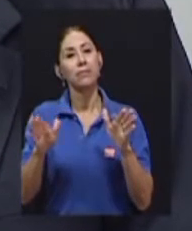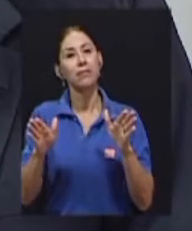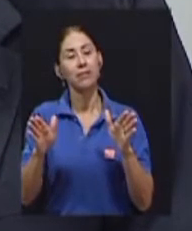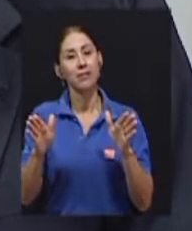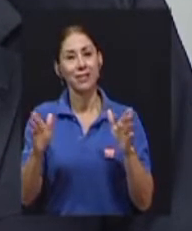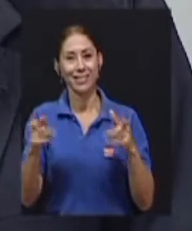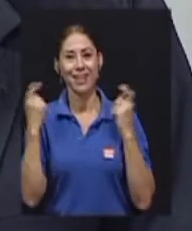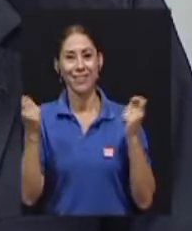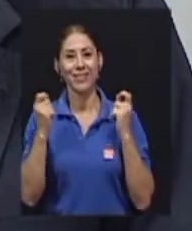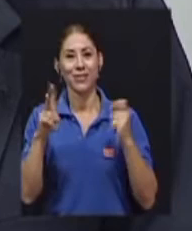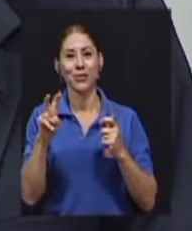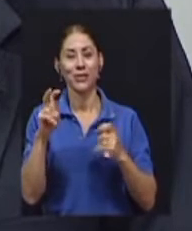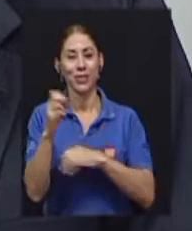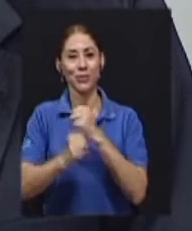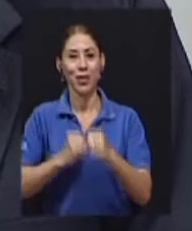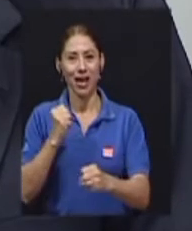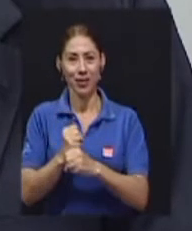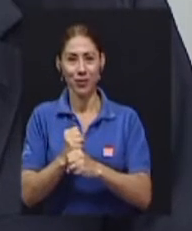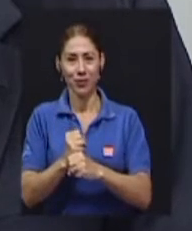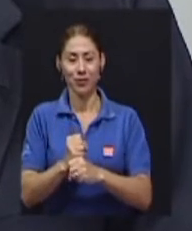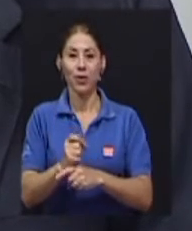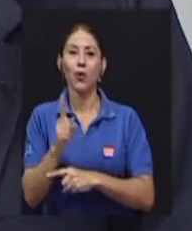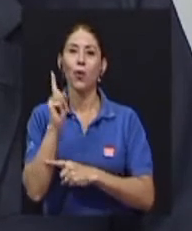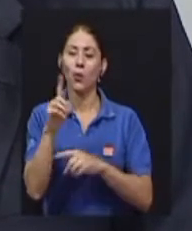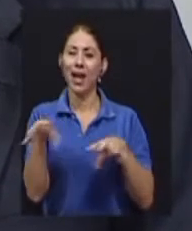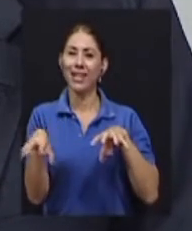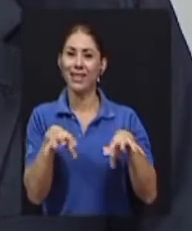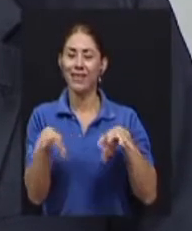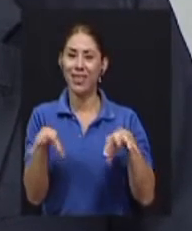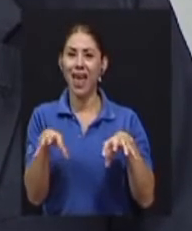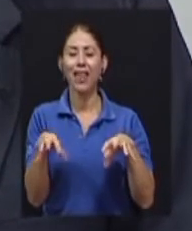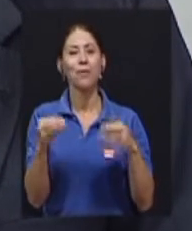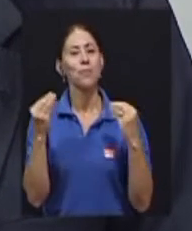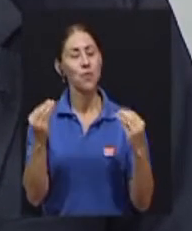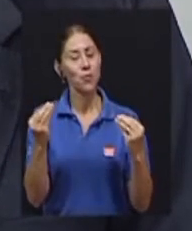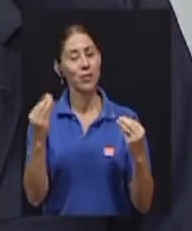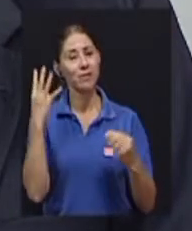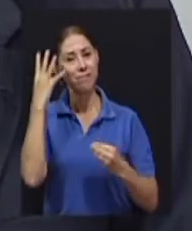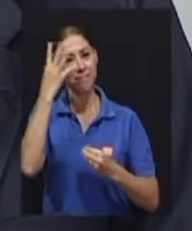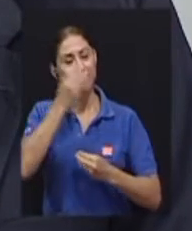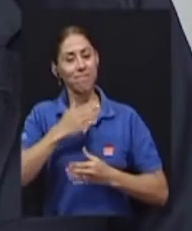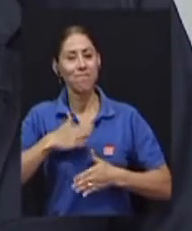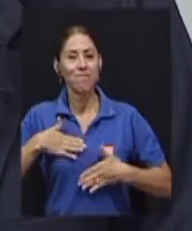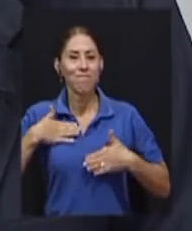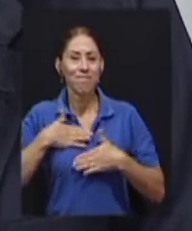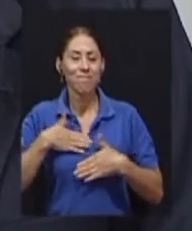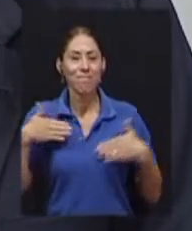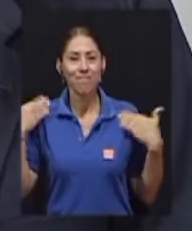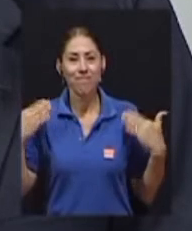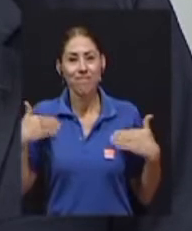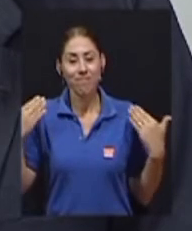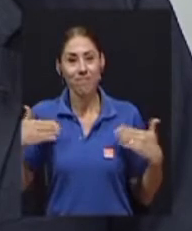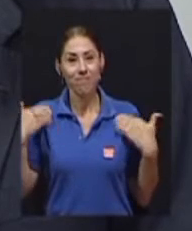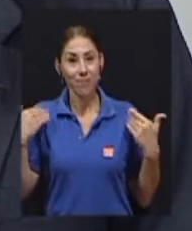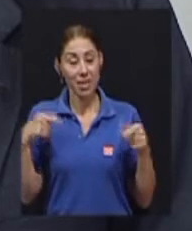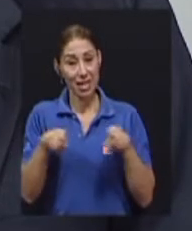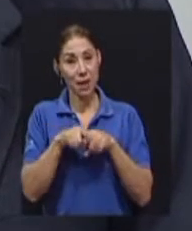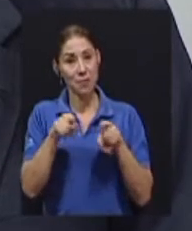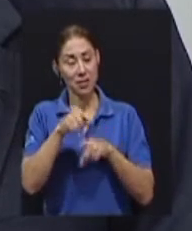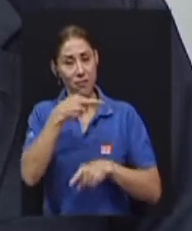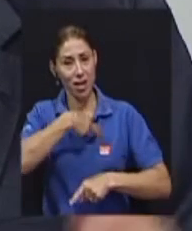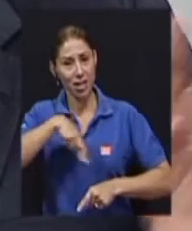Bicentenario con una actividad pues muy festiva, muy alegre, a la vez que religiosa,